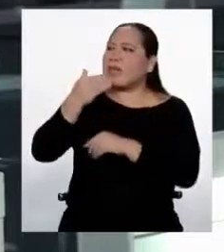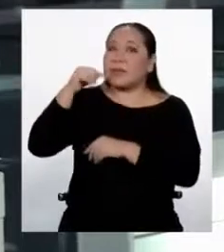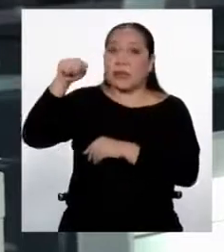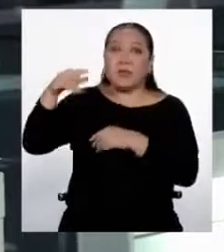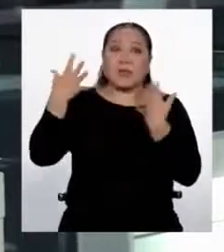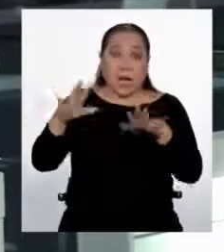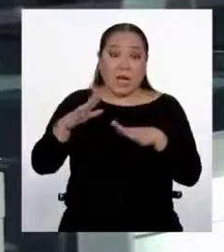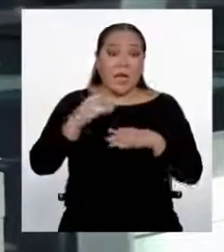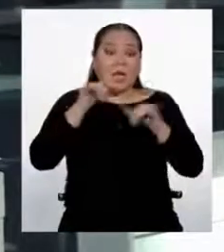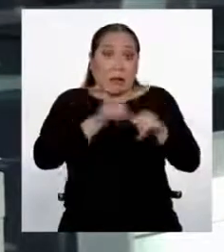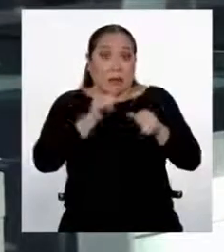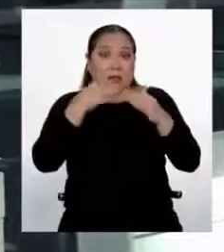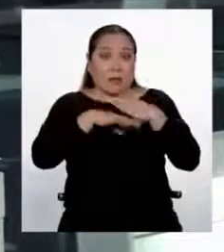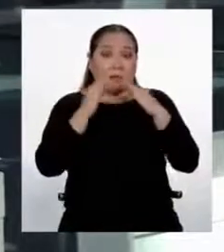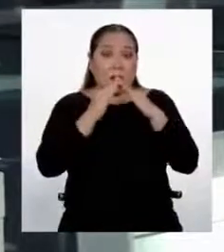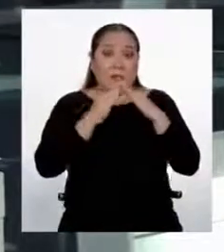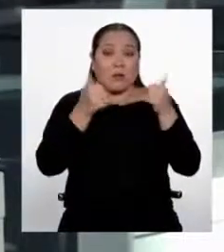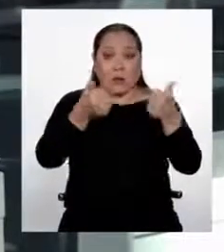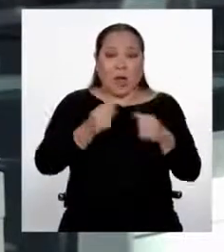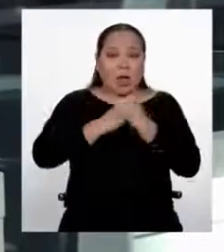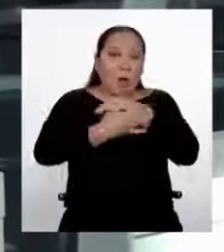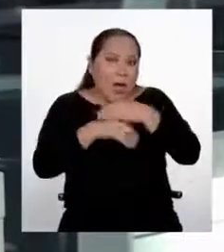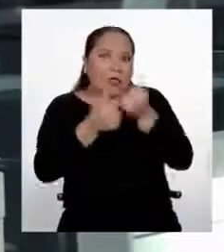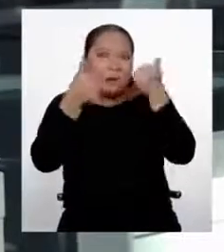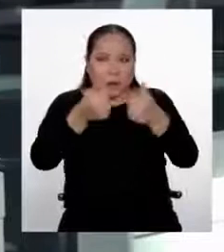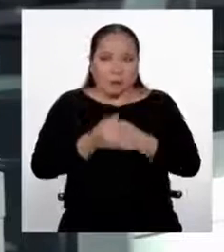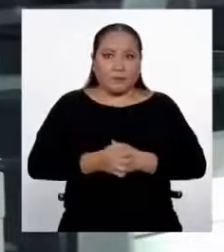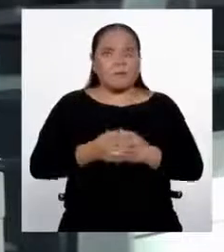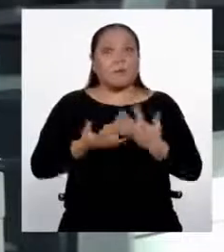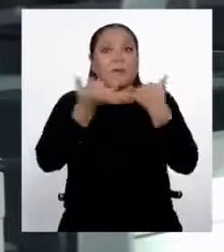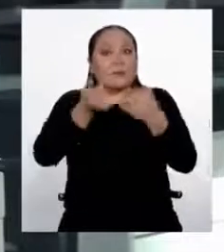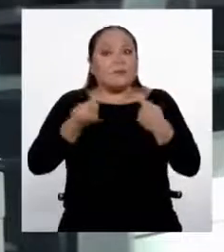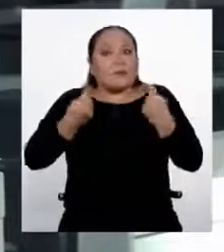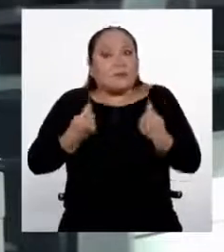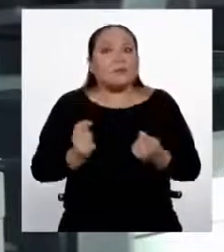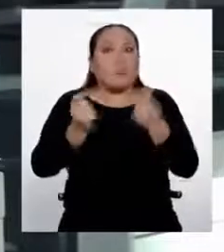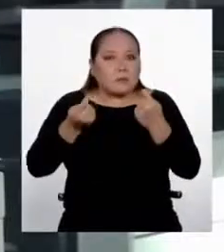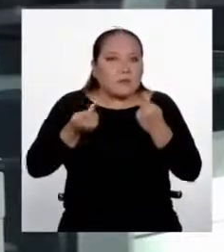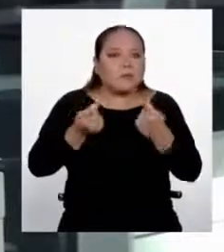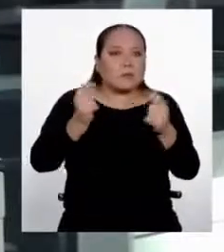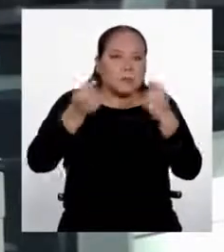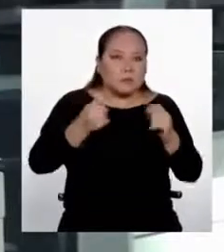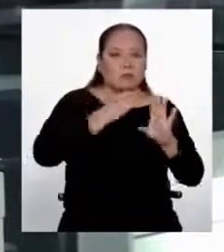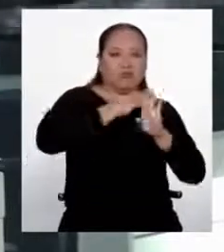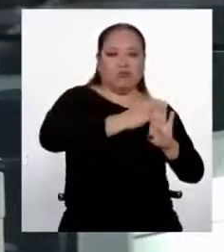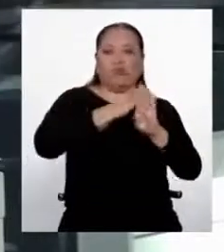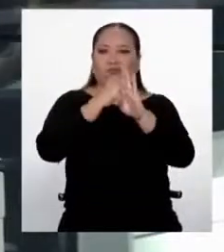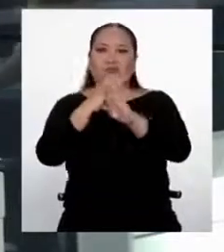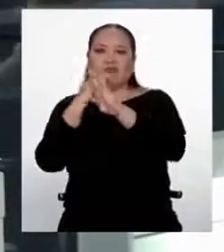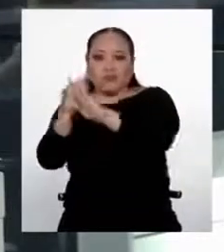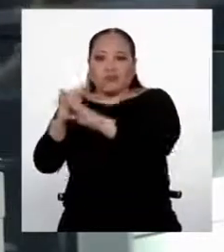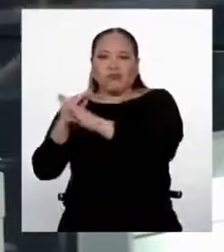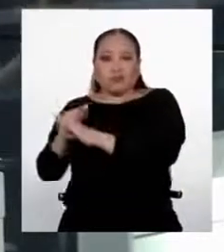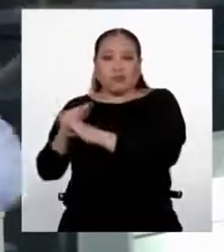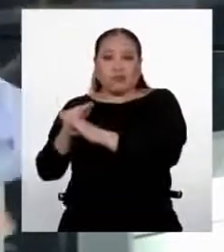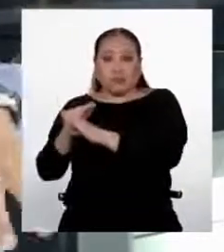medida termina sin efectiva. Porque, realmente, en realidad, lo que estamos haciendo es tratar de cortar todas las vías de transmisión. Estamos tratando